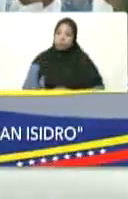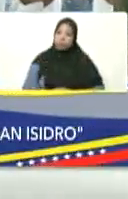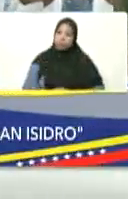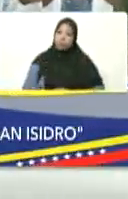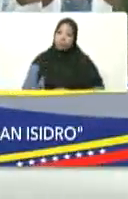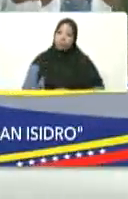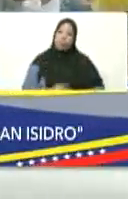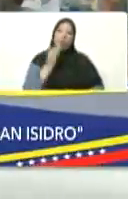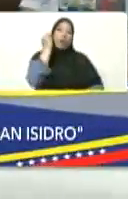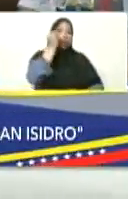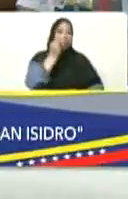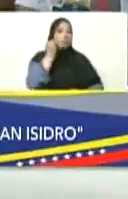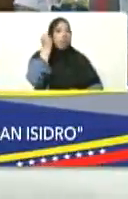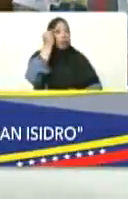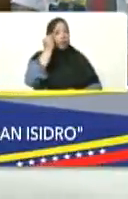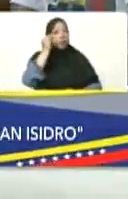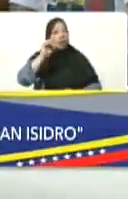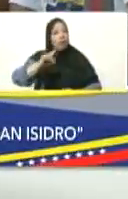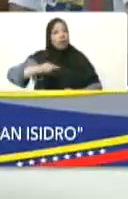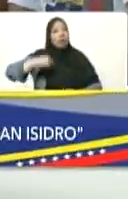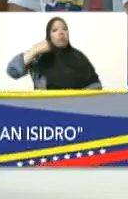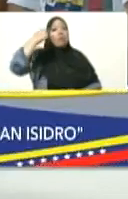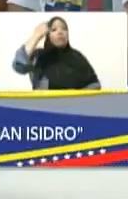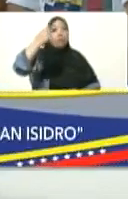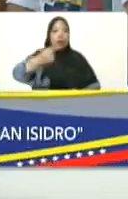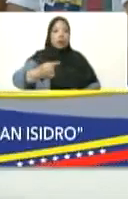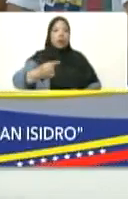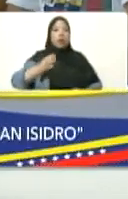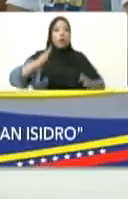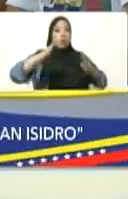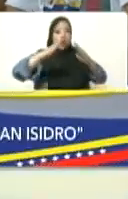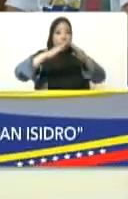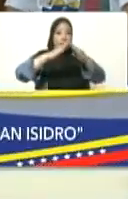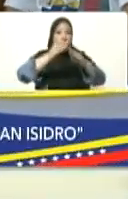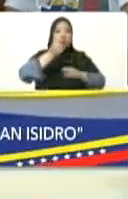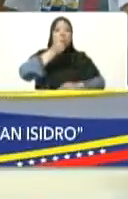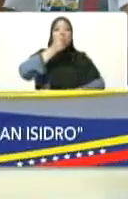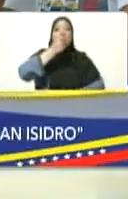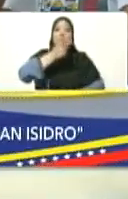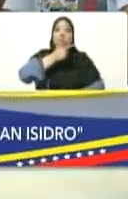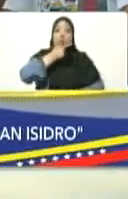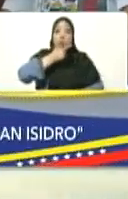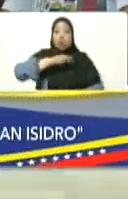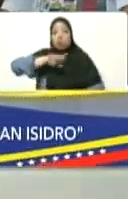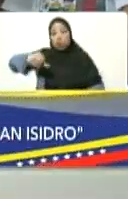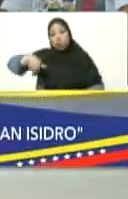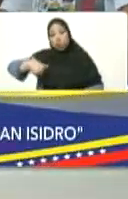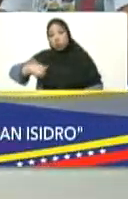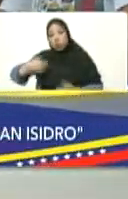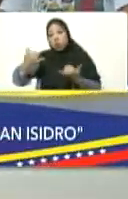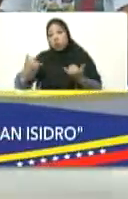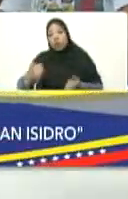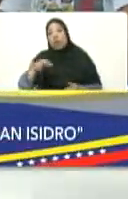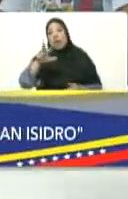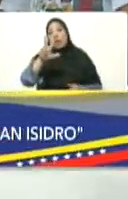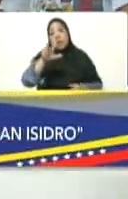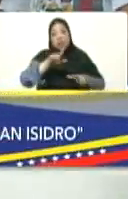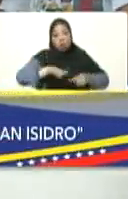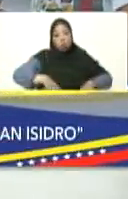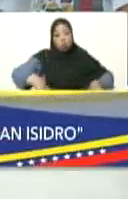piensen que el día de mañana van a tener una casa digna, ¿verdad? Así como la tenemos ahorita con tres habitaciones,